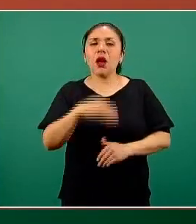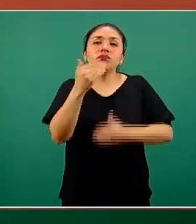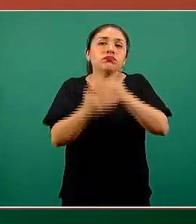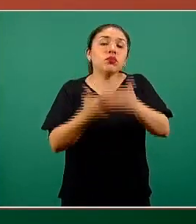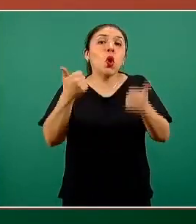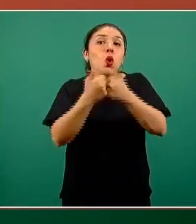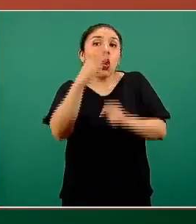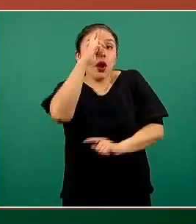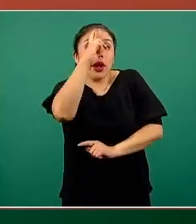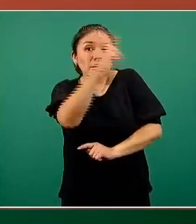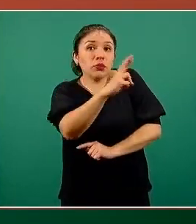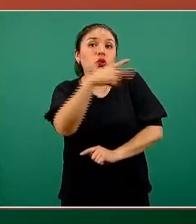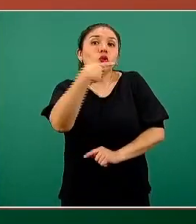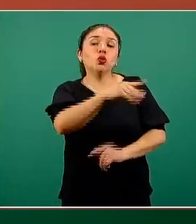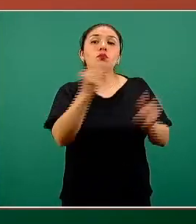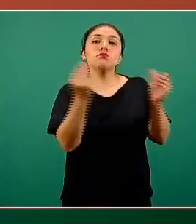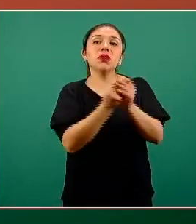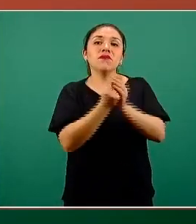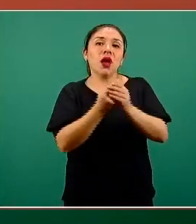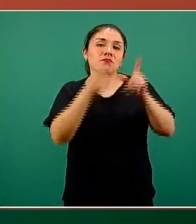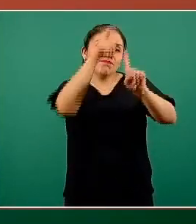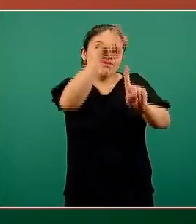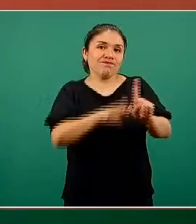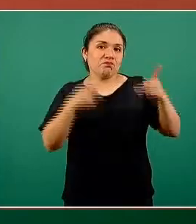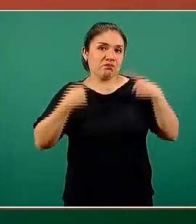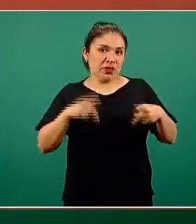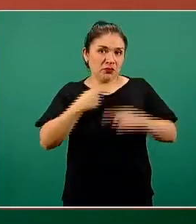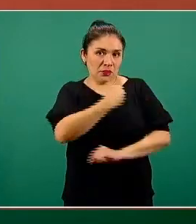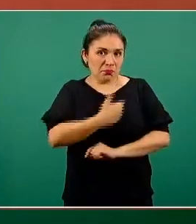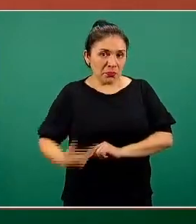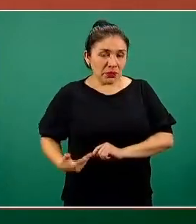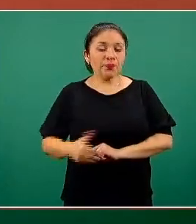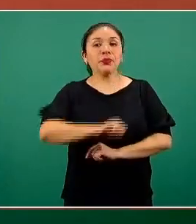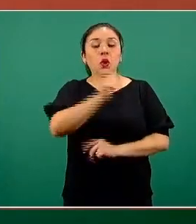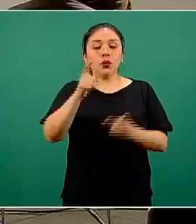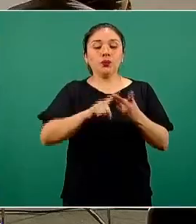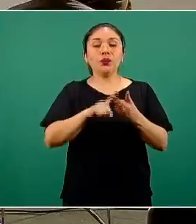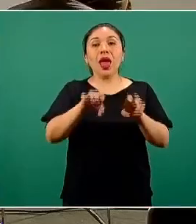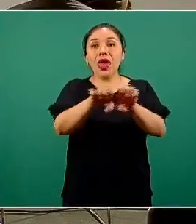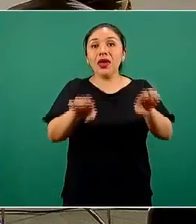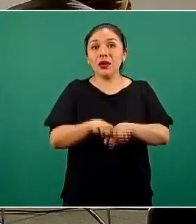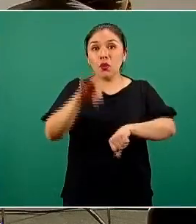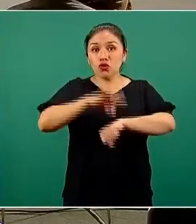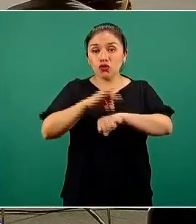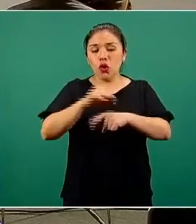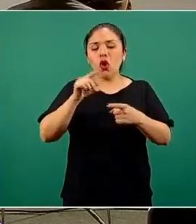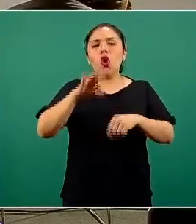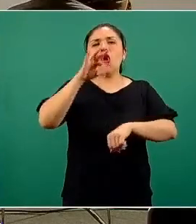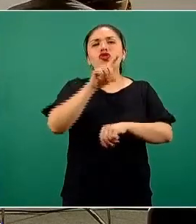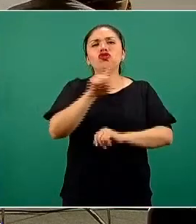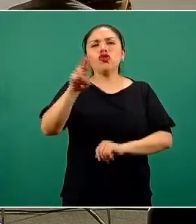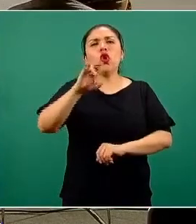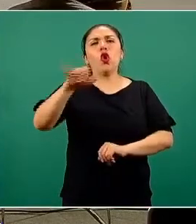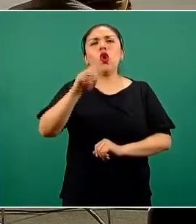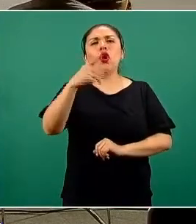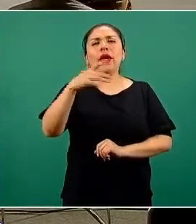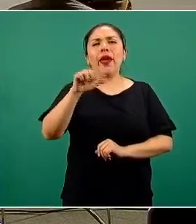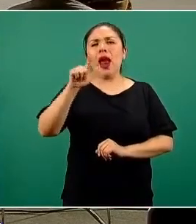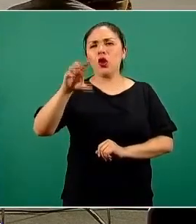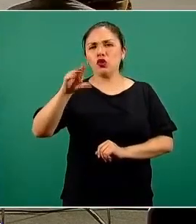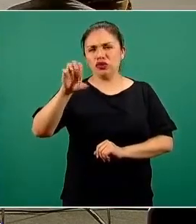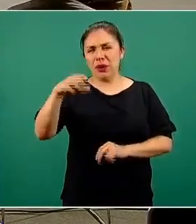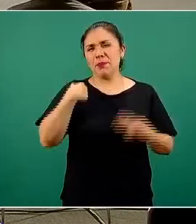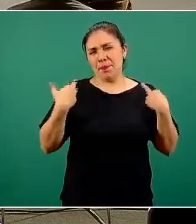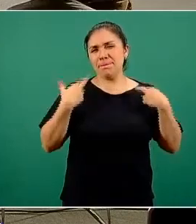respetaremos escrupulosamente la privacidad del presidente. Respecto al equipo médico, el doctor Jorge Alcocer, mi maestro, el secretario de salud,